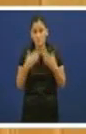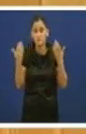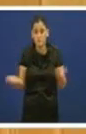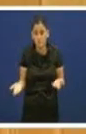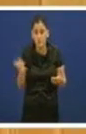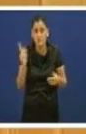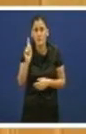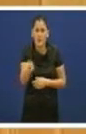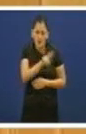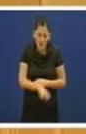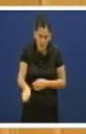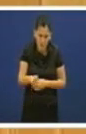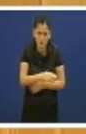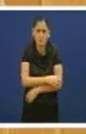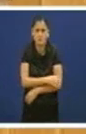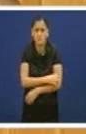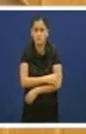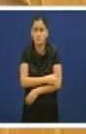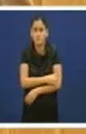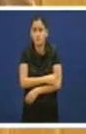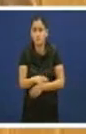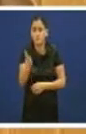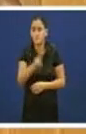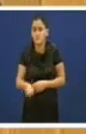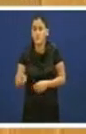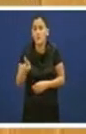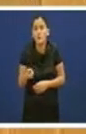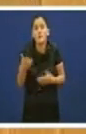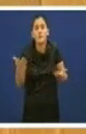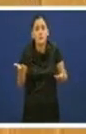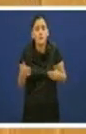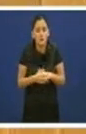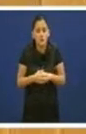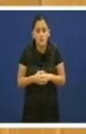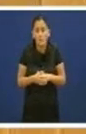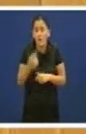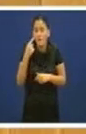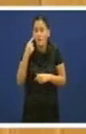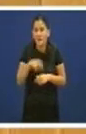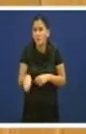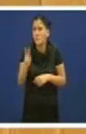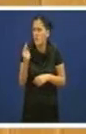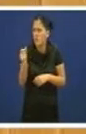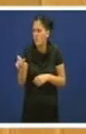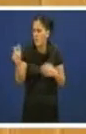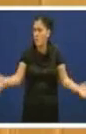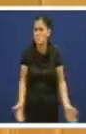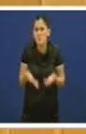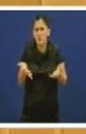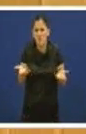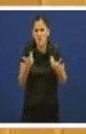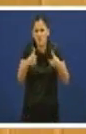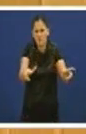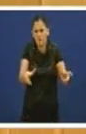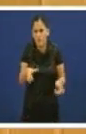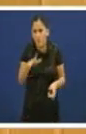insistimos pero que ten de malo que coste ten potenciar o cenaga que vostedes